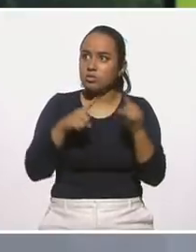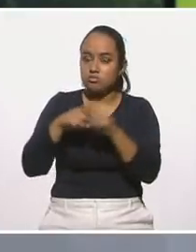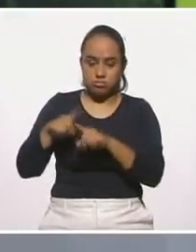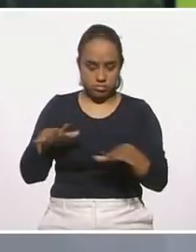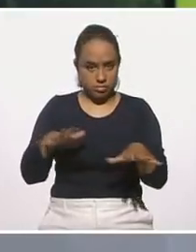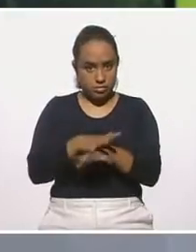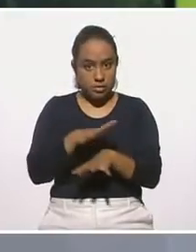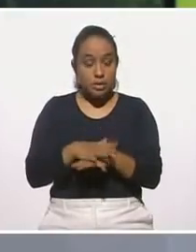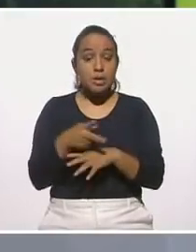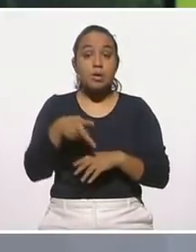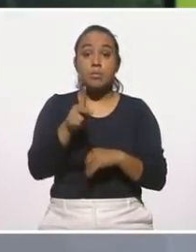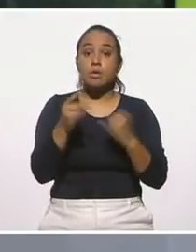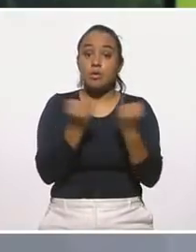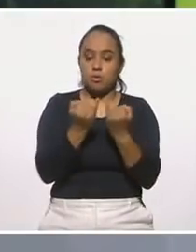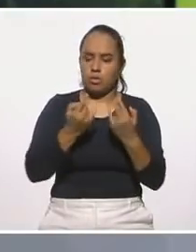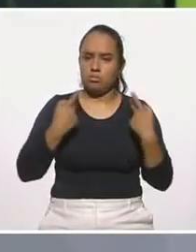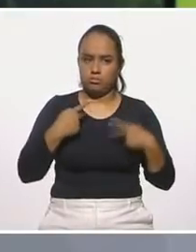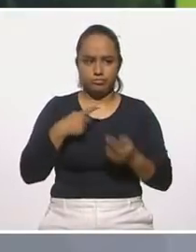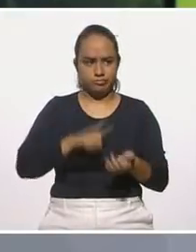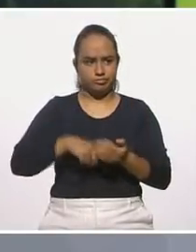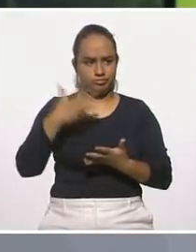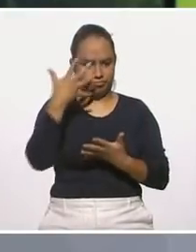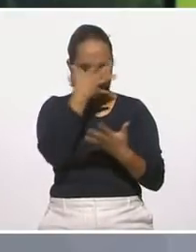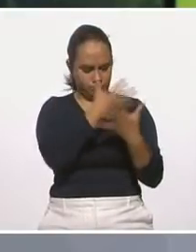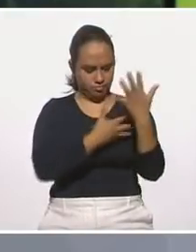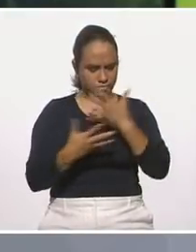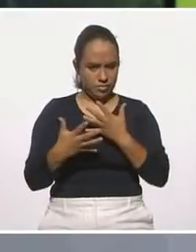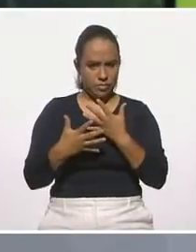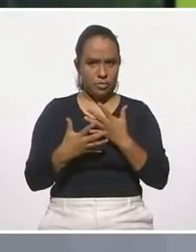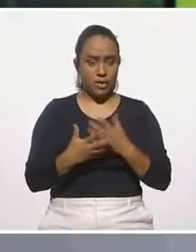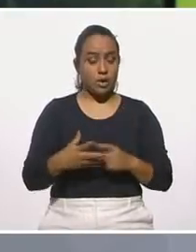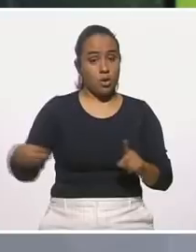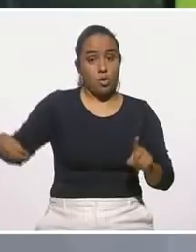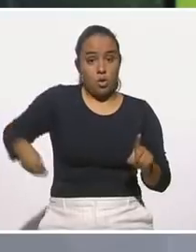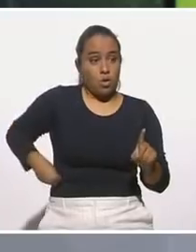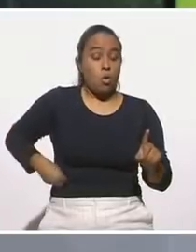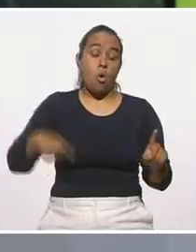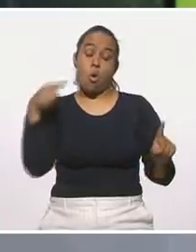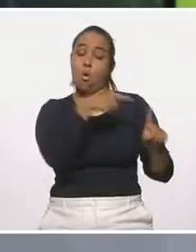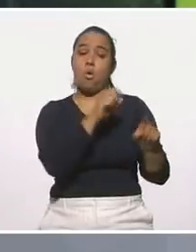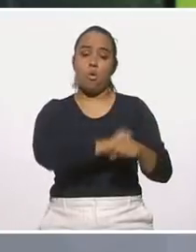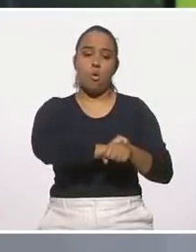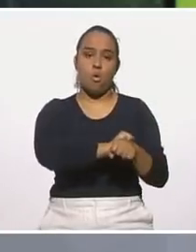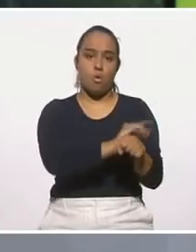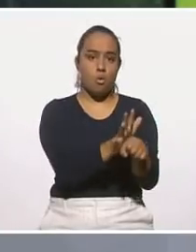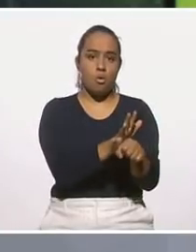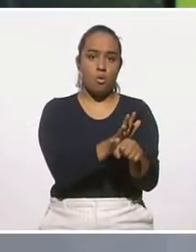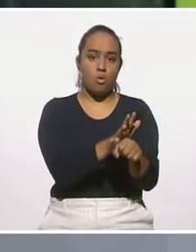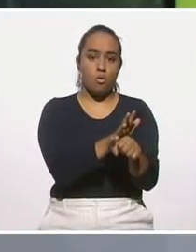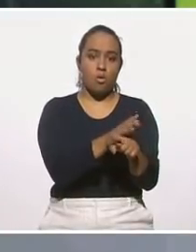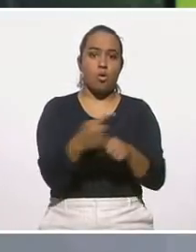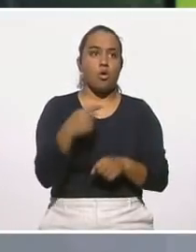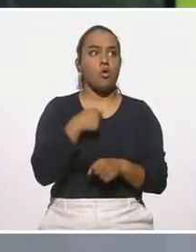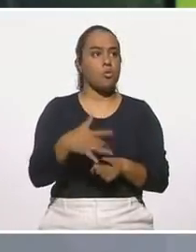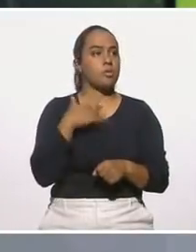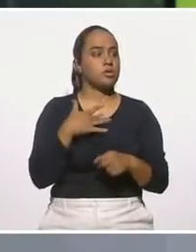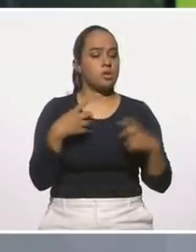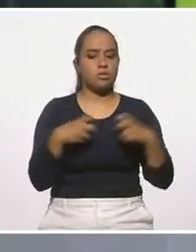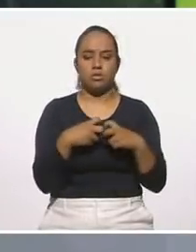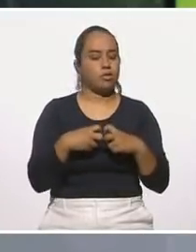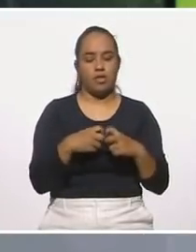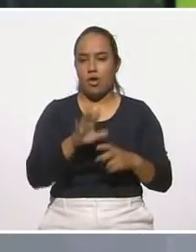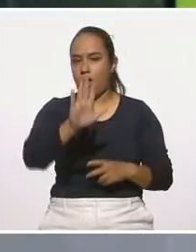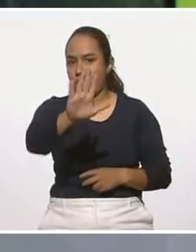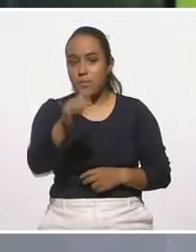muchas personas confundimos y decimos, es que por culpa del COVID, entonces estoy ansioso, pero es que tú